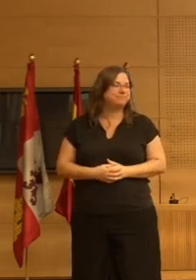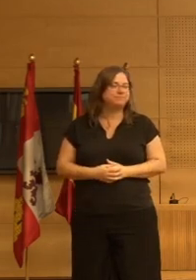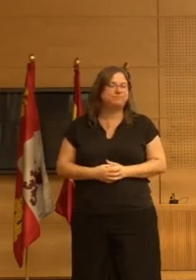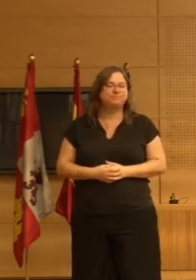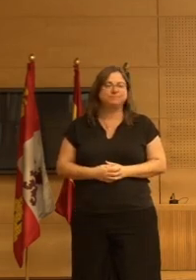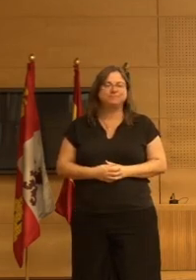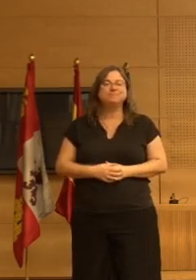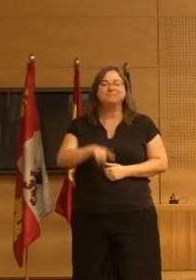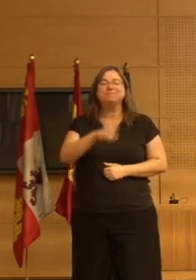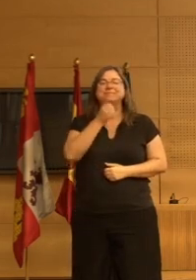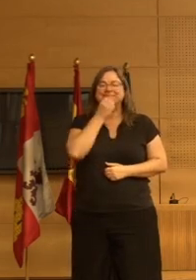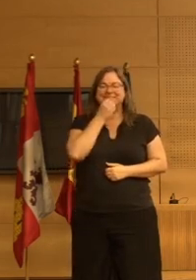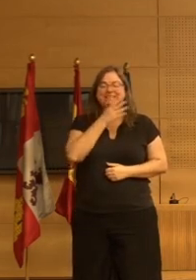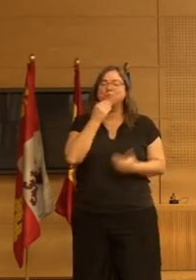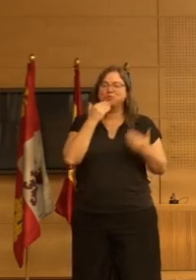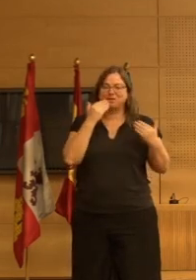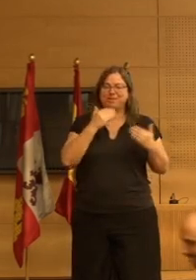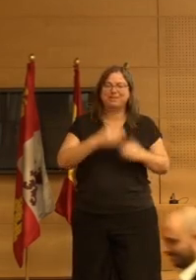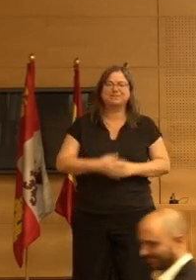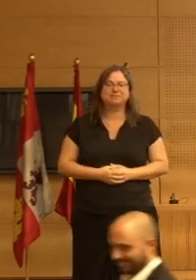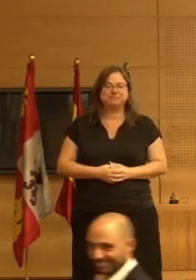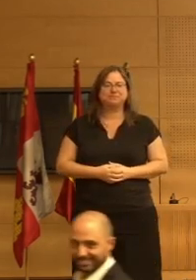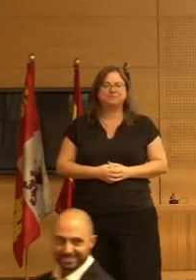sí qué tal muchas gracias